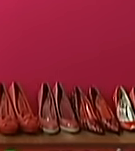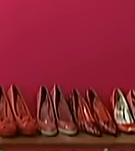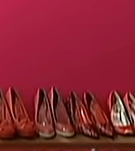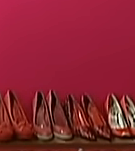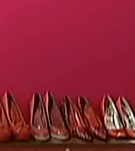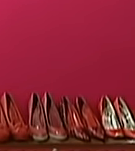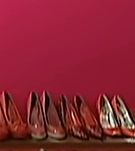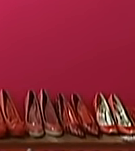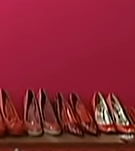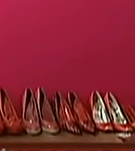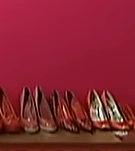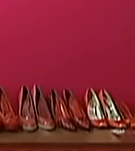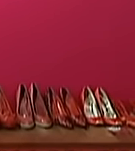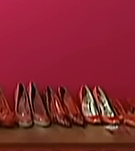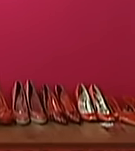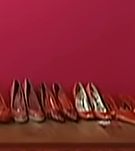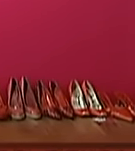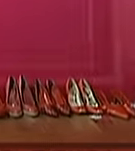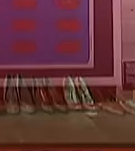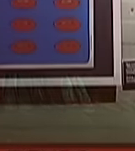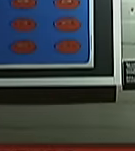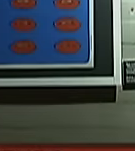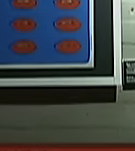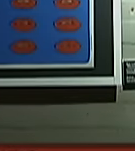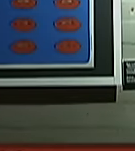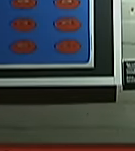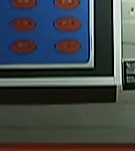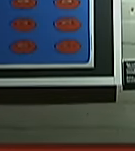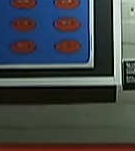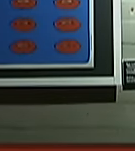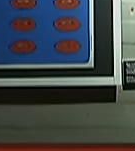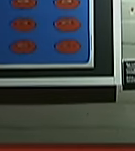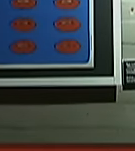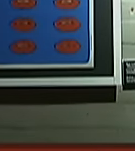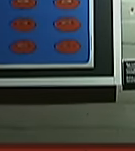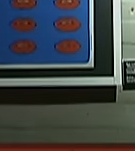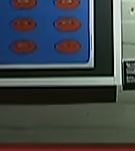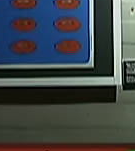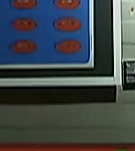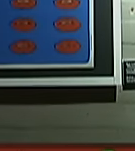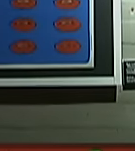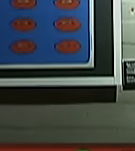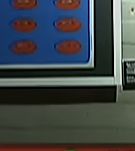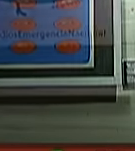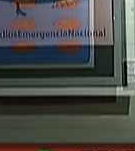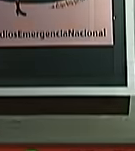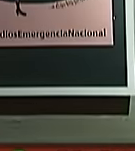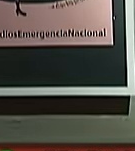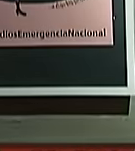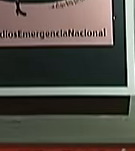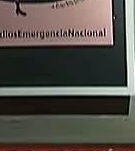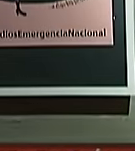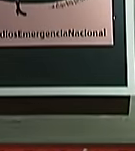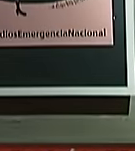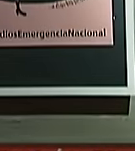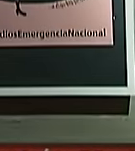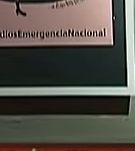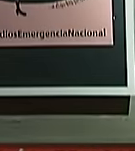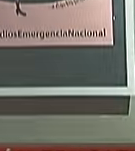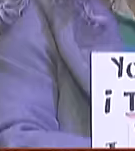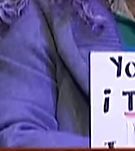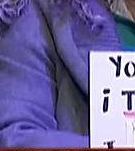problema que afecta no solamente a este país sino es un problema que se padece prácticamente en todo el mundo